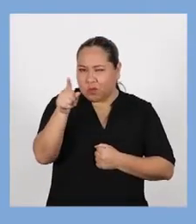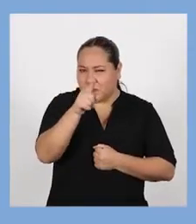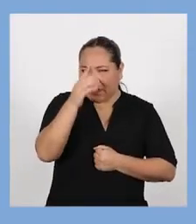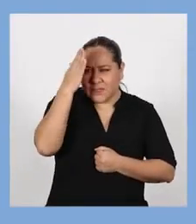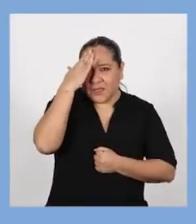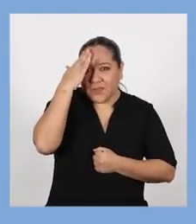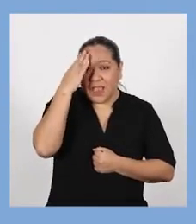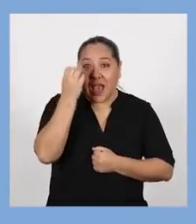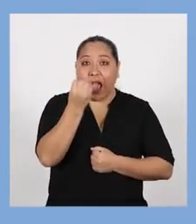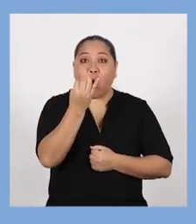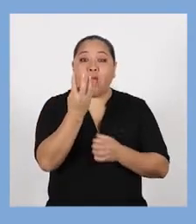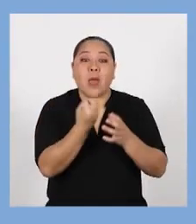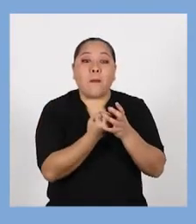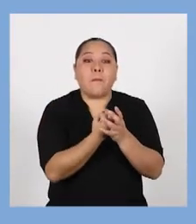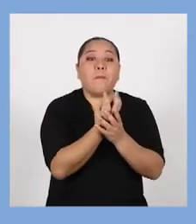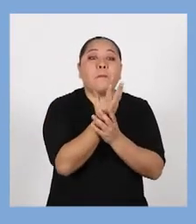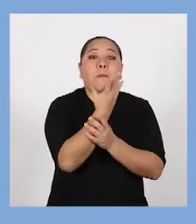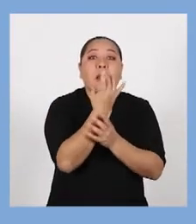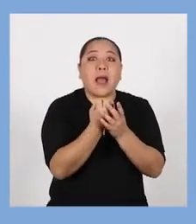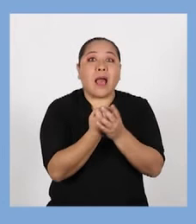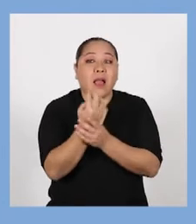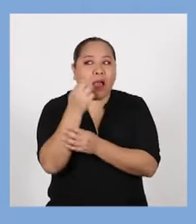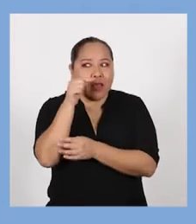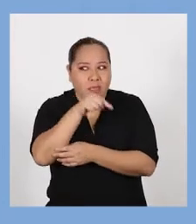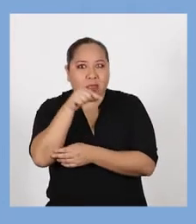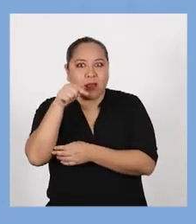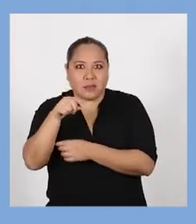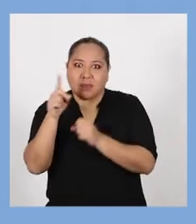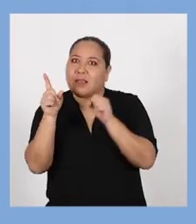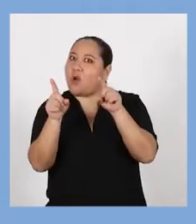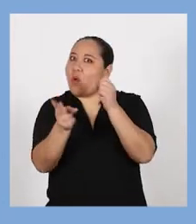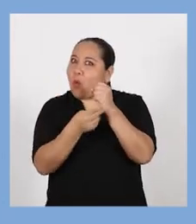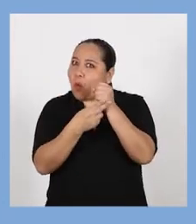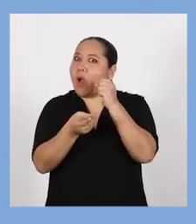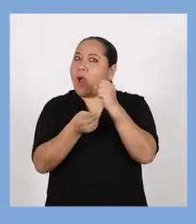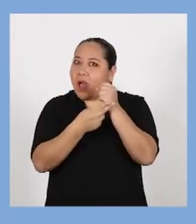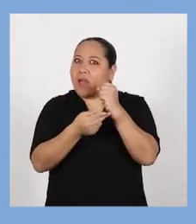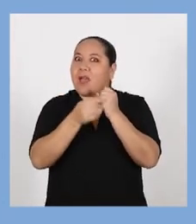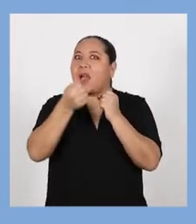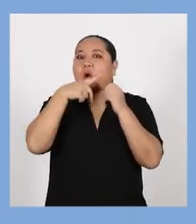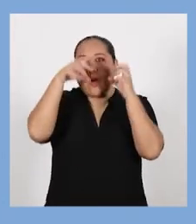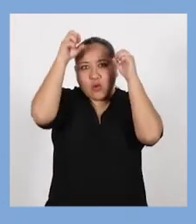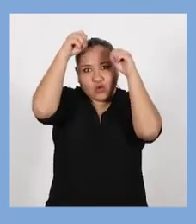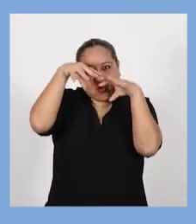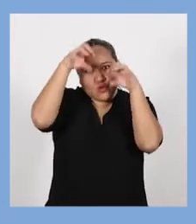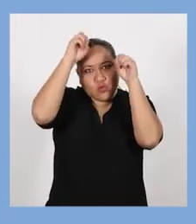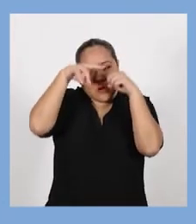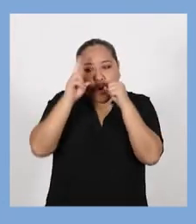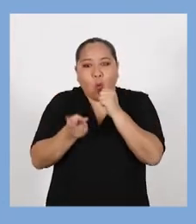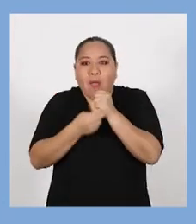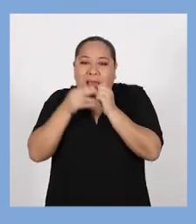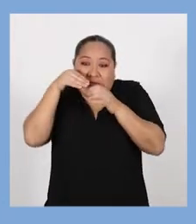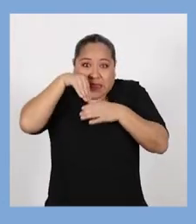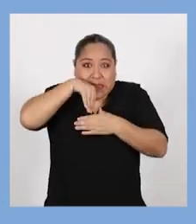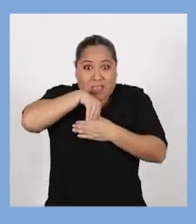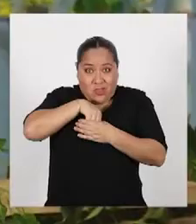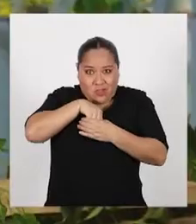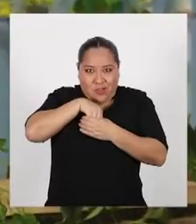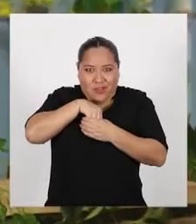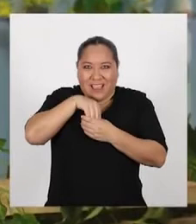¿Sabían que hay plantas que también almacenan agua de las lluvias en su interior?